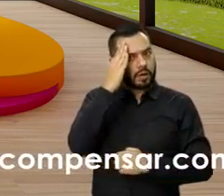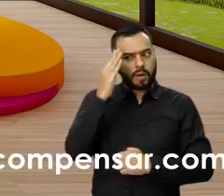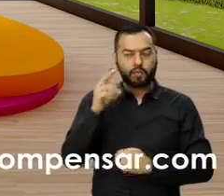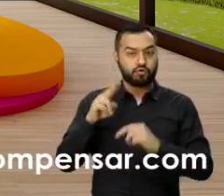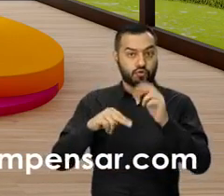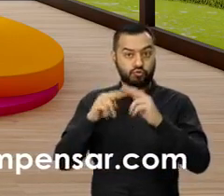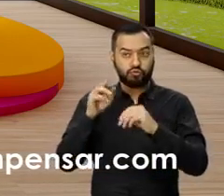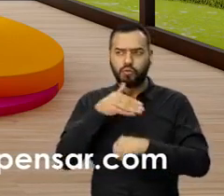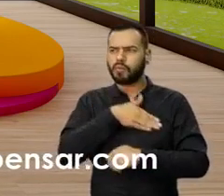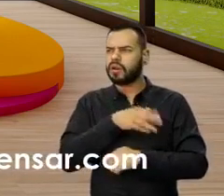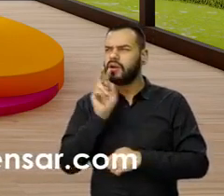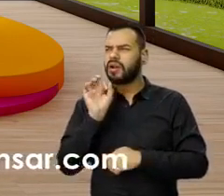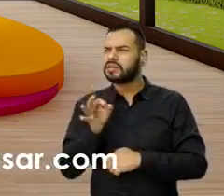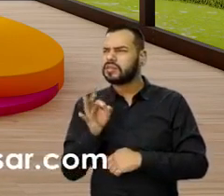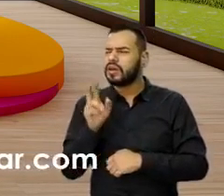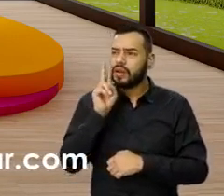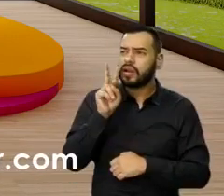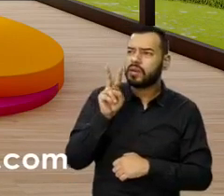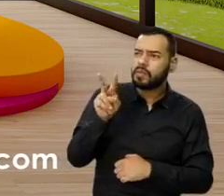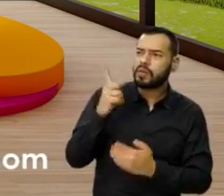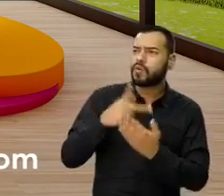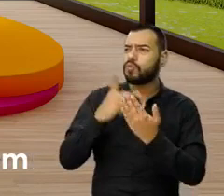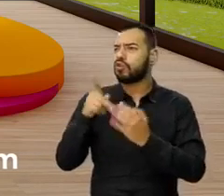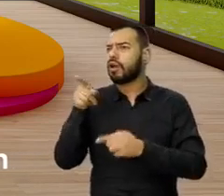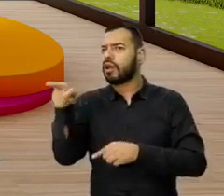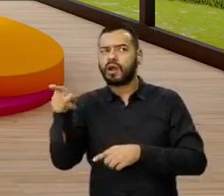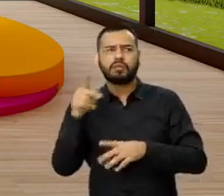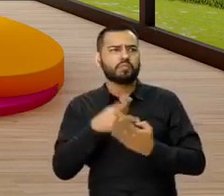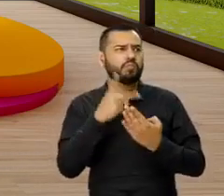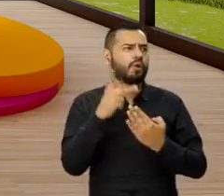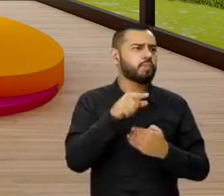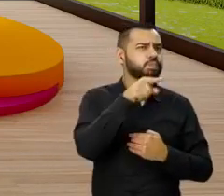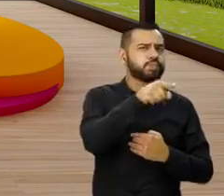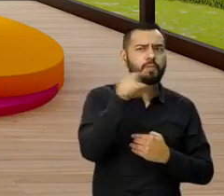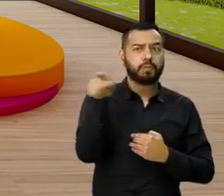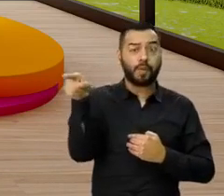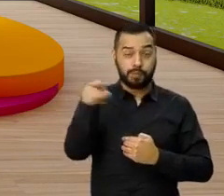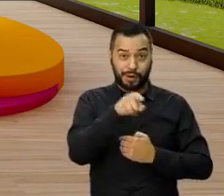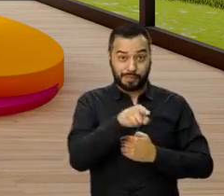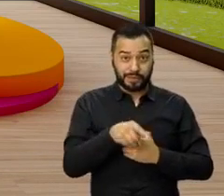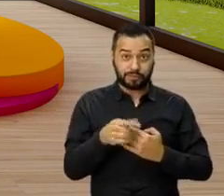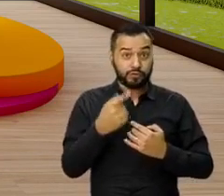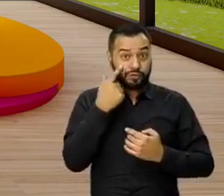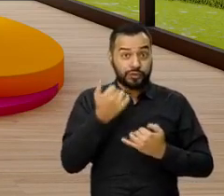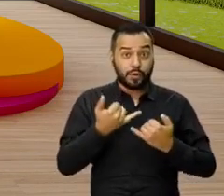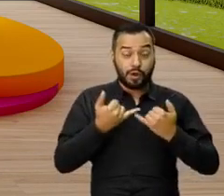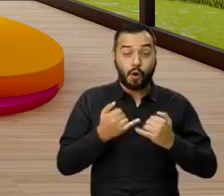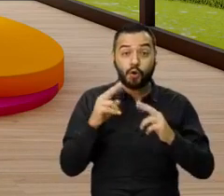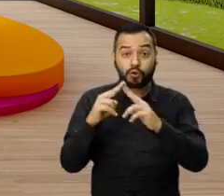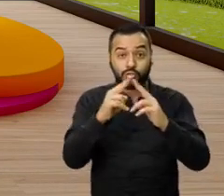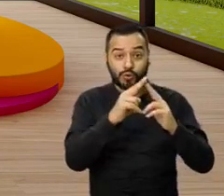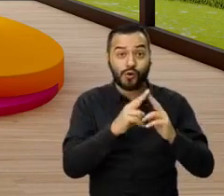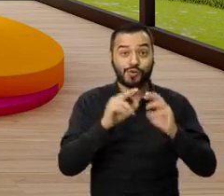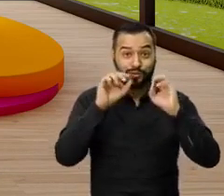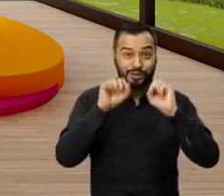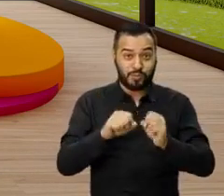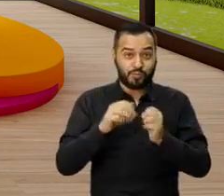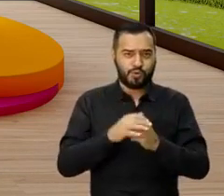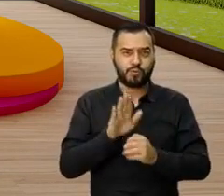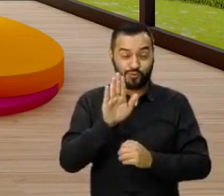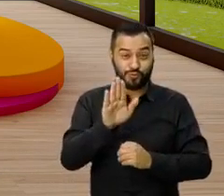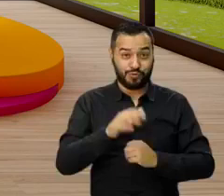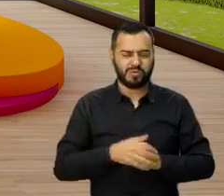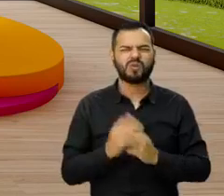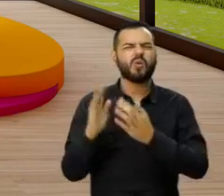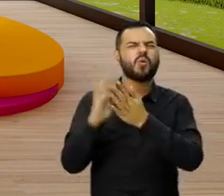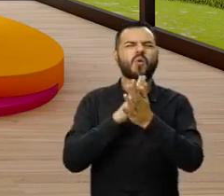siempre la estamos viendo, vemos los proyectos aquí, vemos allá. Entonces, bueno, qué chévere que hoy podamos conocerlos y de tu mano.